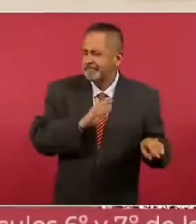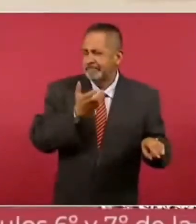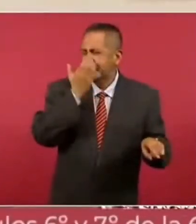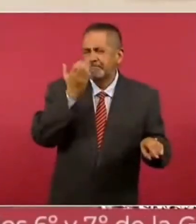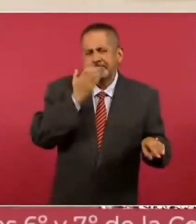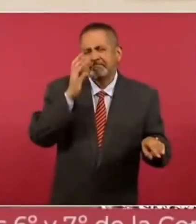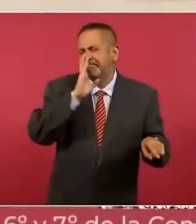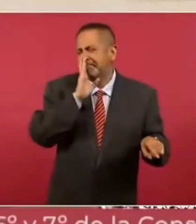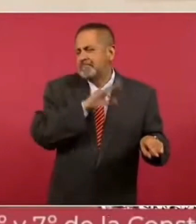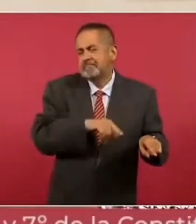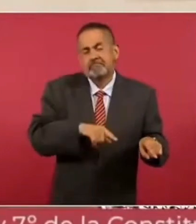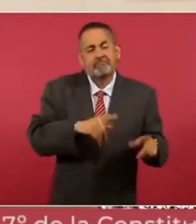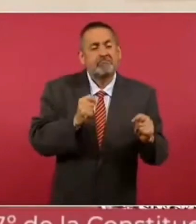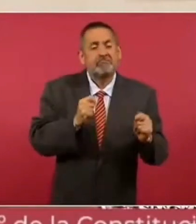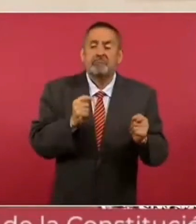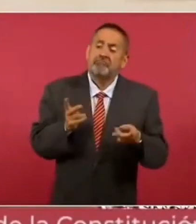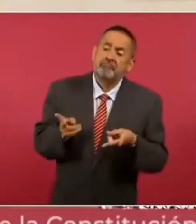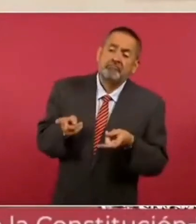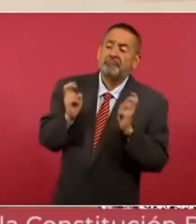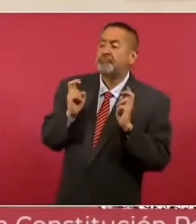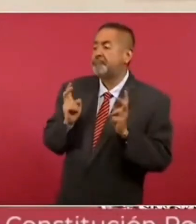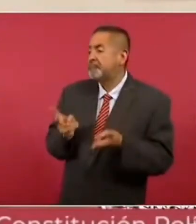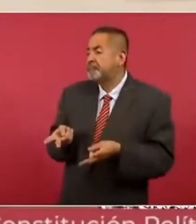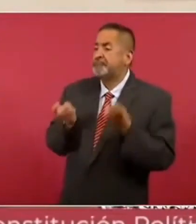a robar.